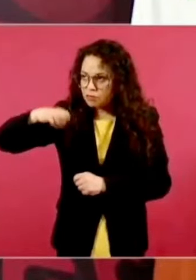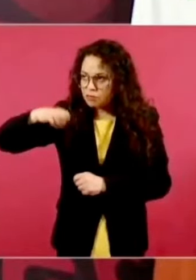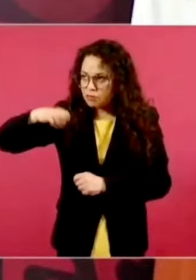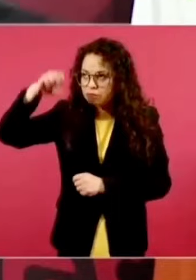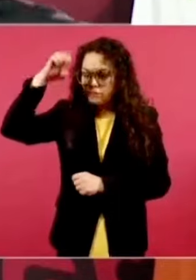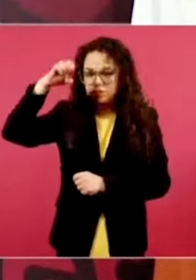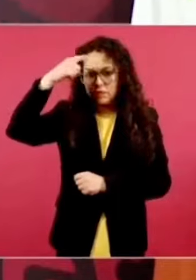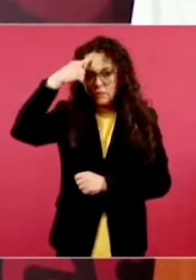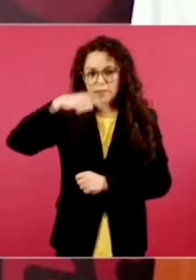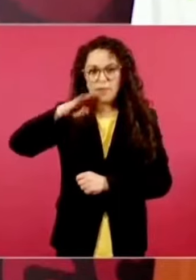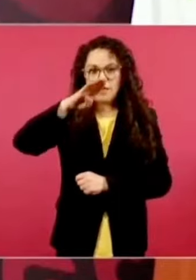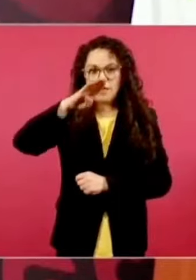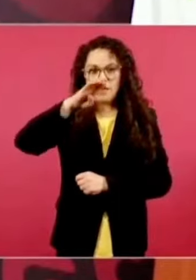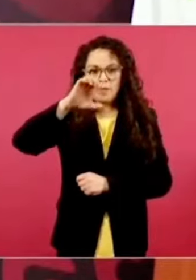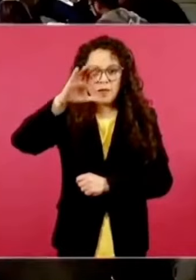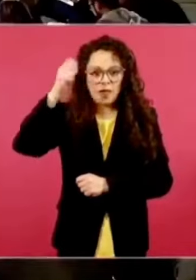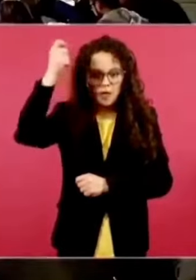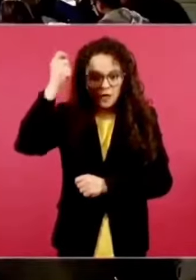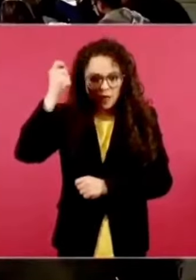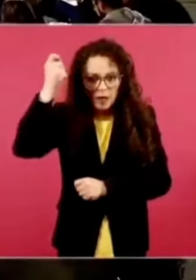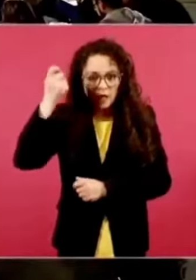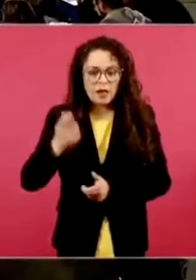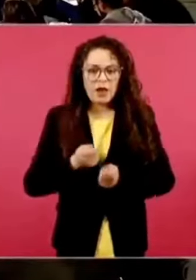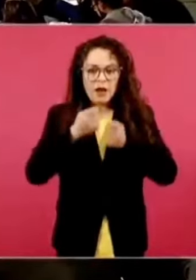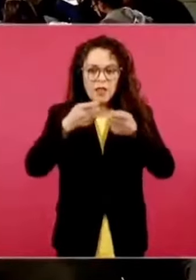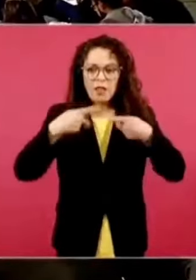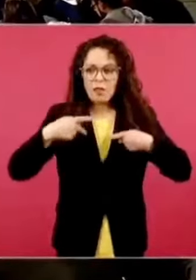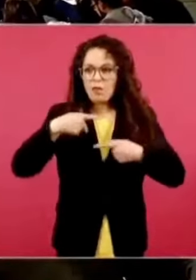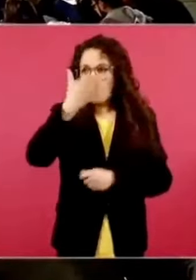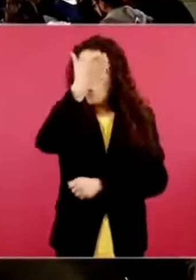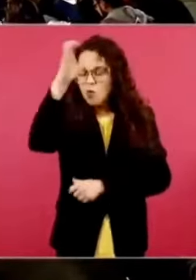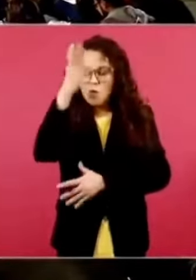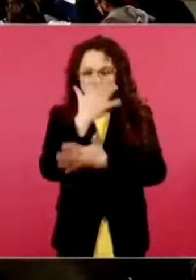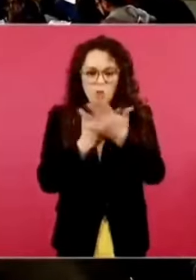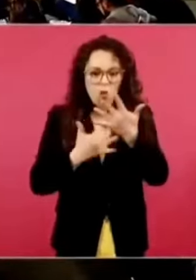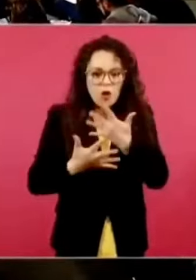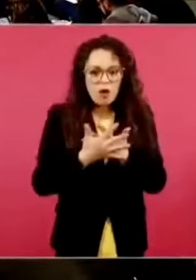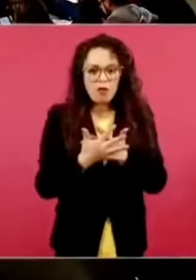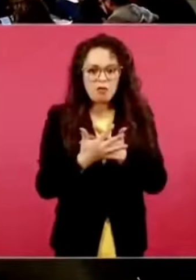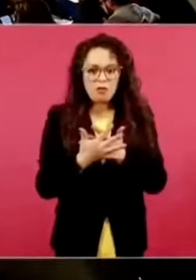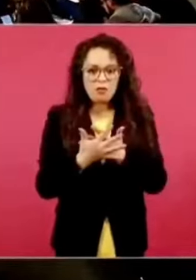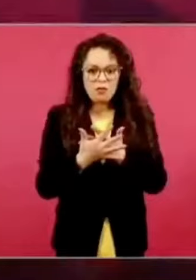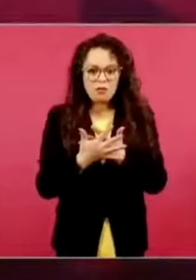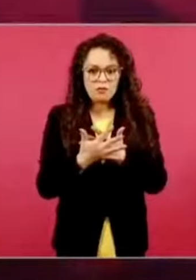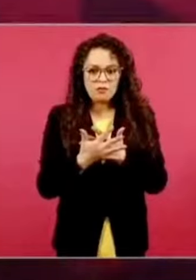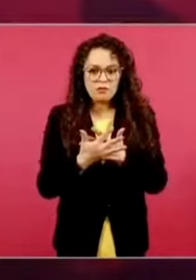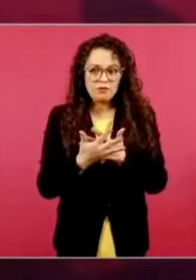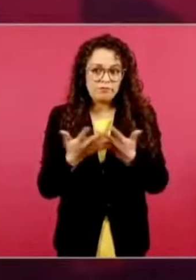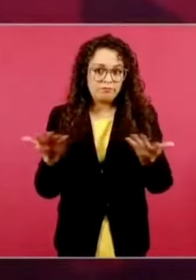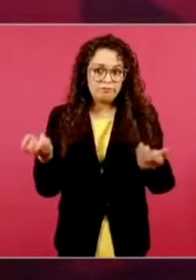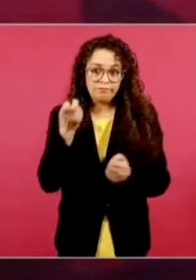Al campo no habría eso,